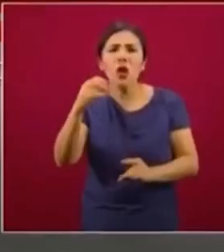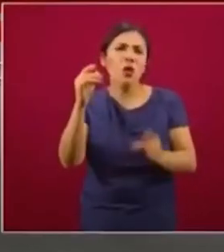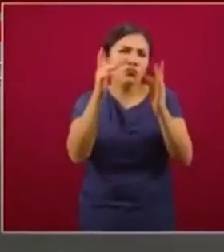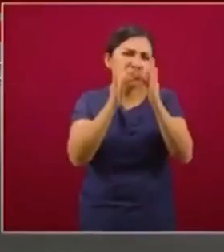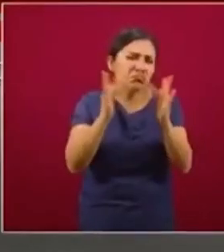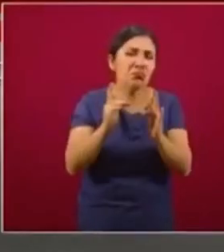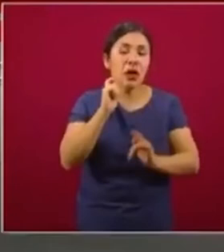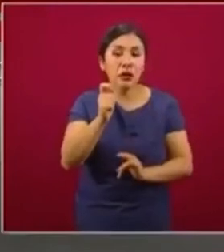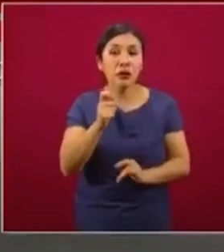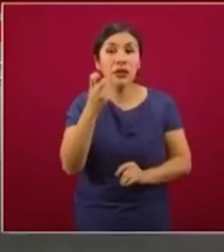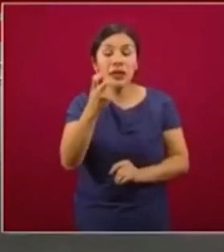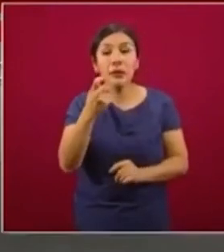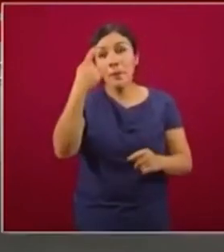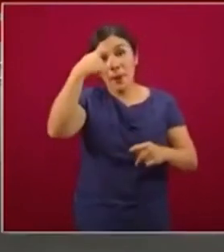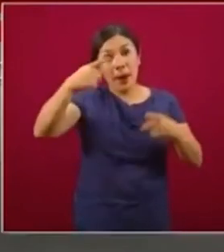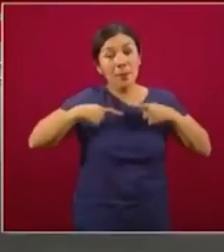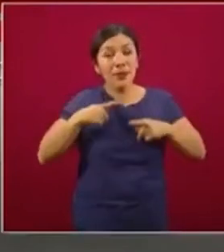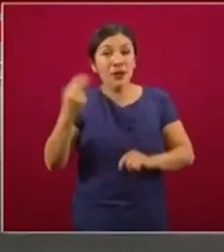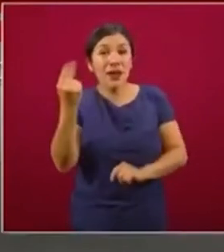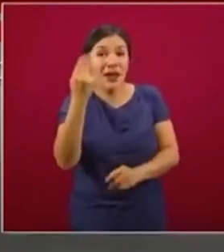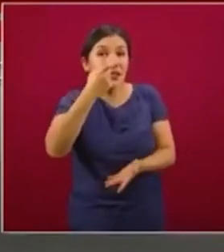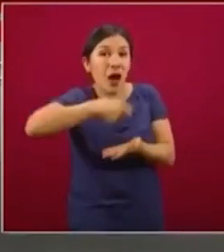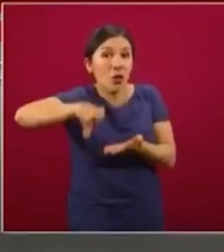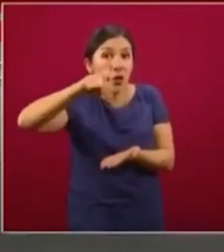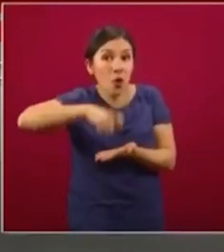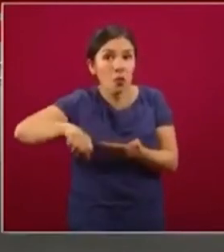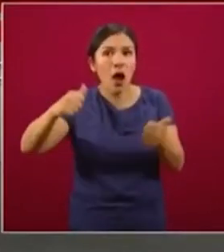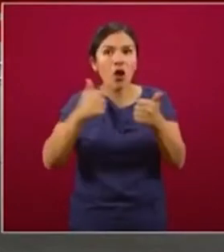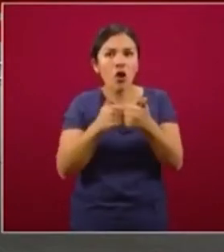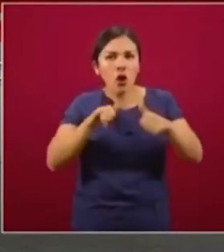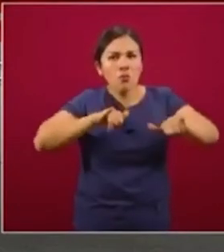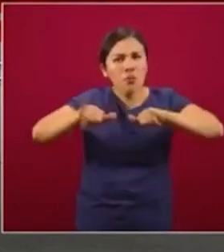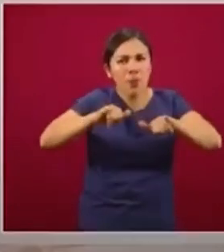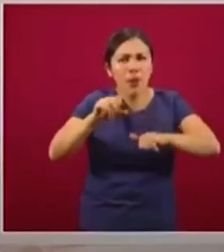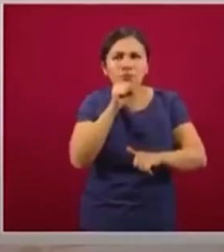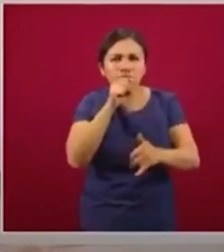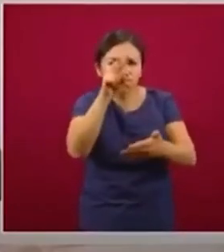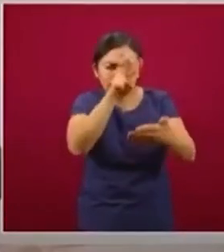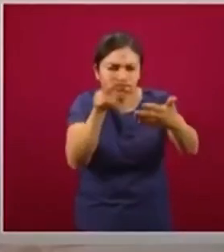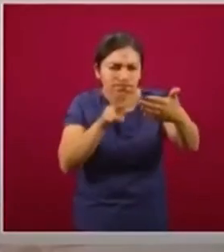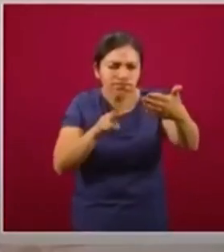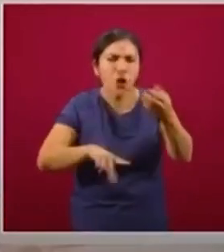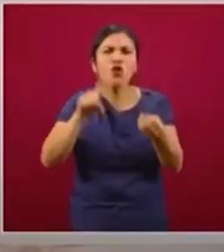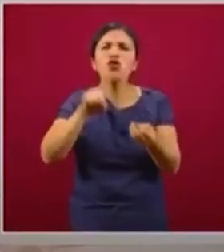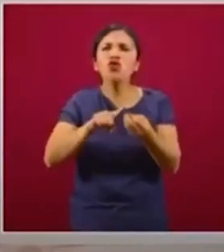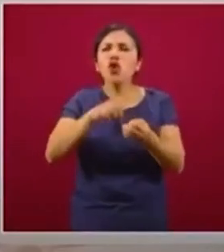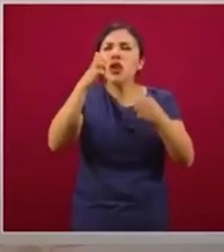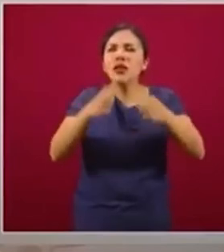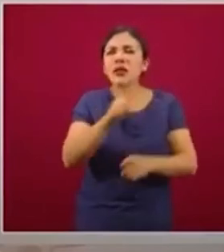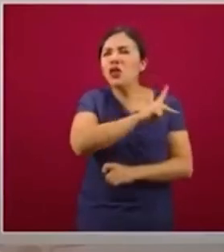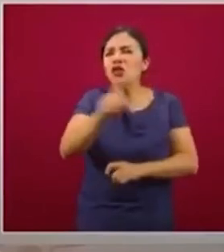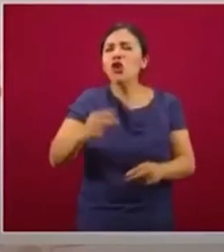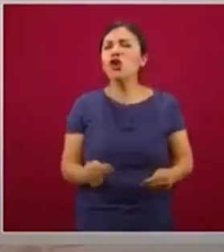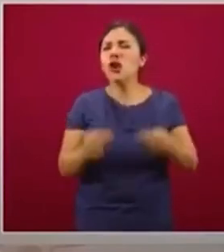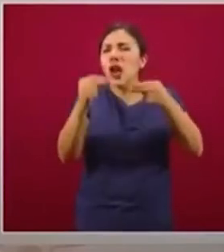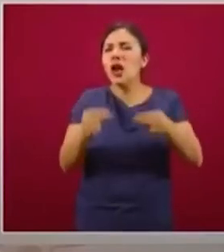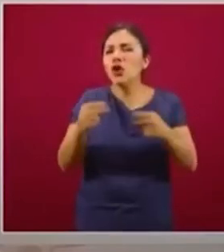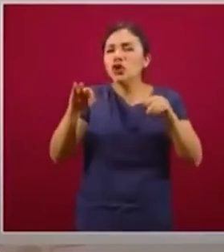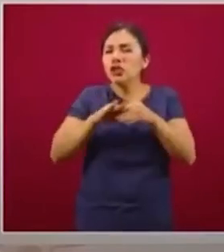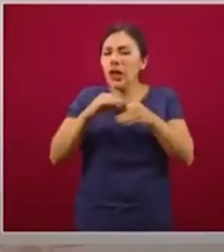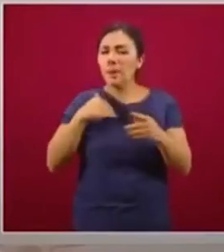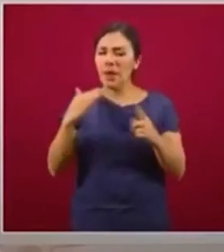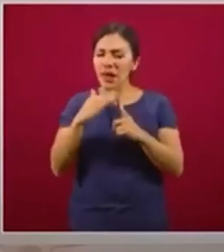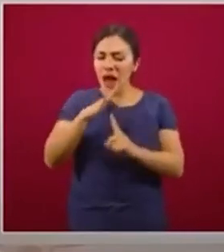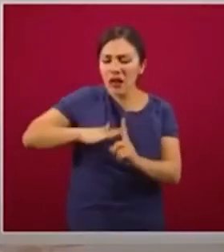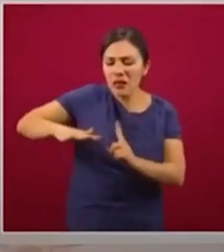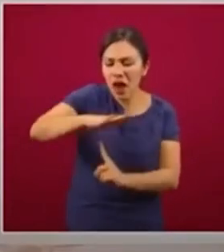entonces hacer que el usuario a través de una geolocalización pueda encontrar todos los negocios que están alrededor de su casa,